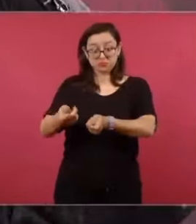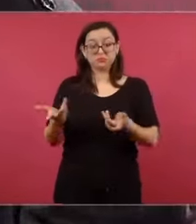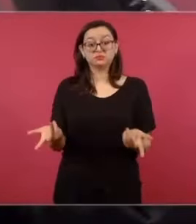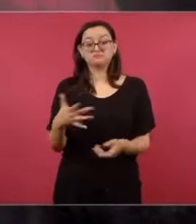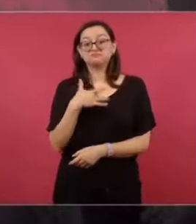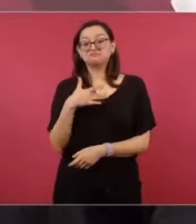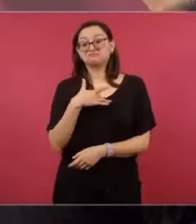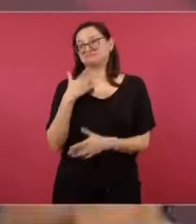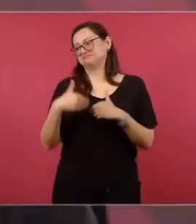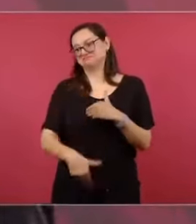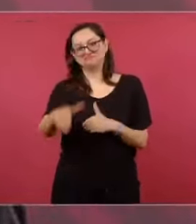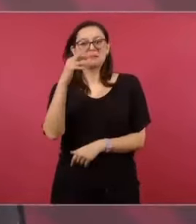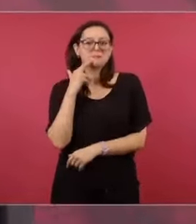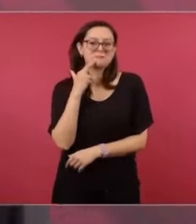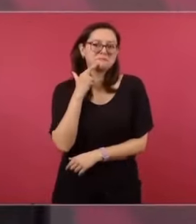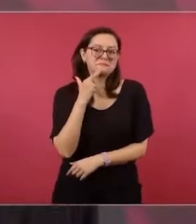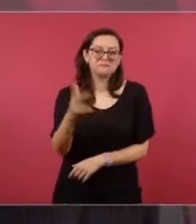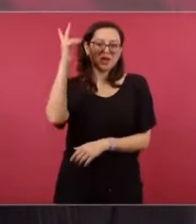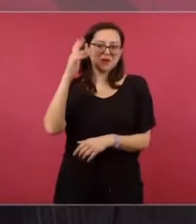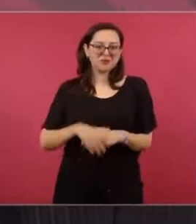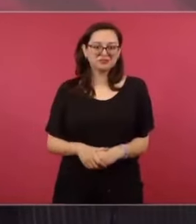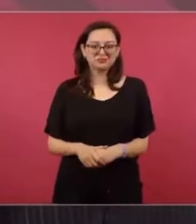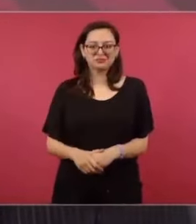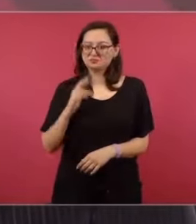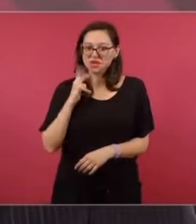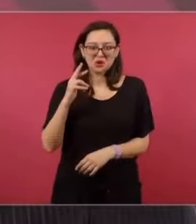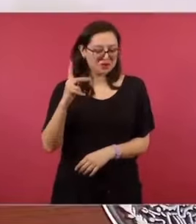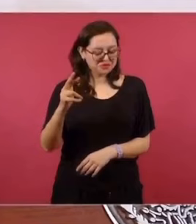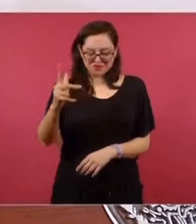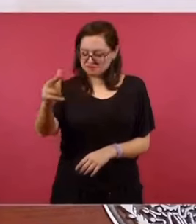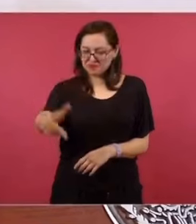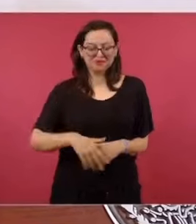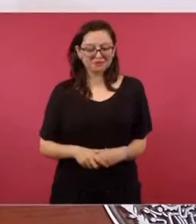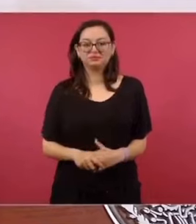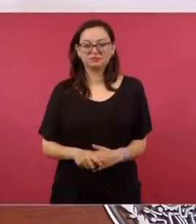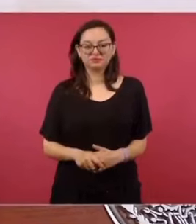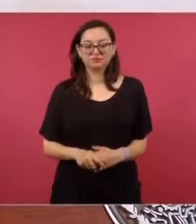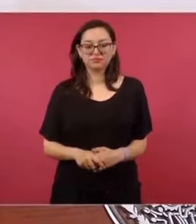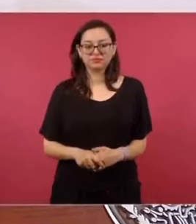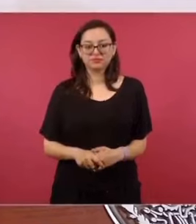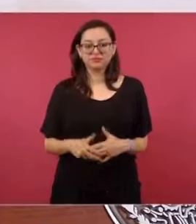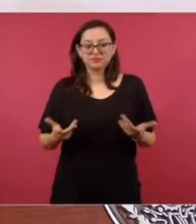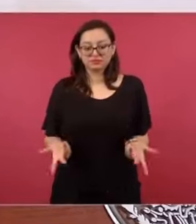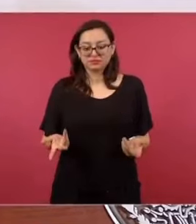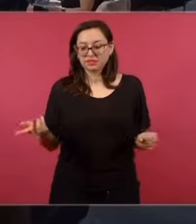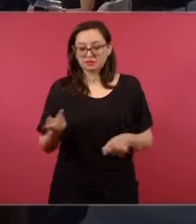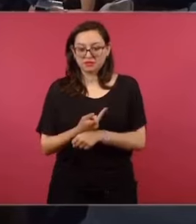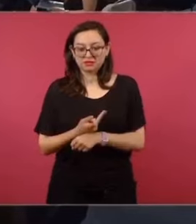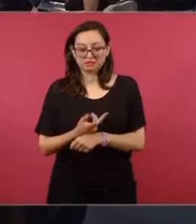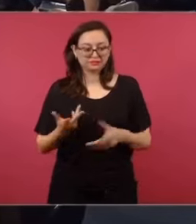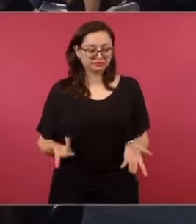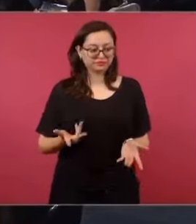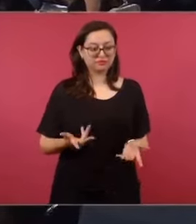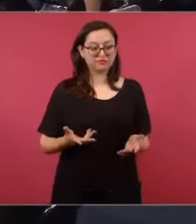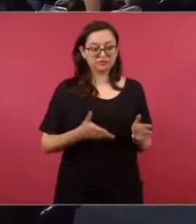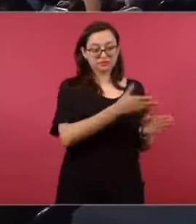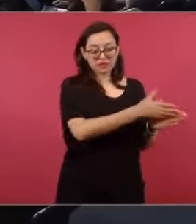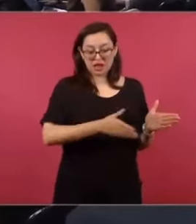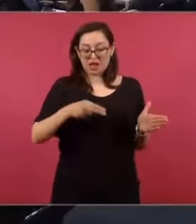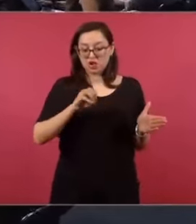nos va a ir mejor, mucho mejor, porque a nosotros nos tocó el inicio,